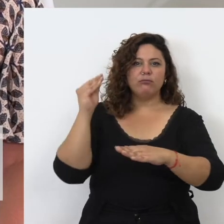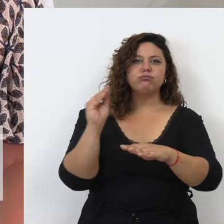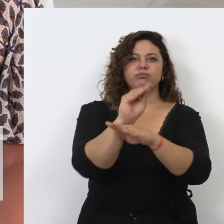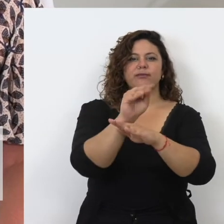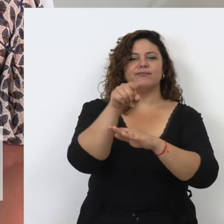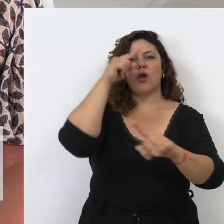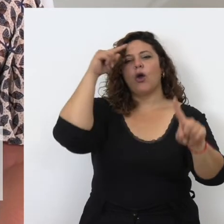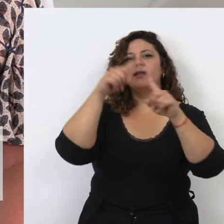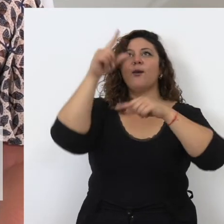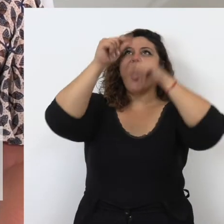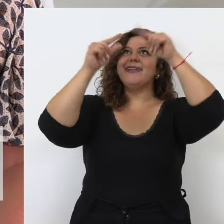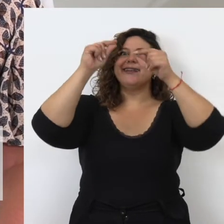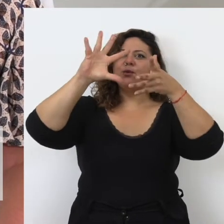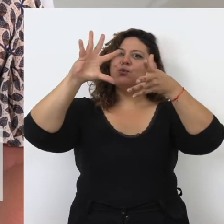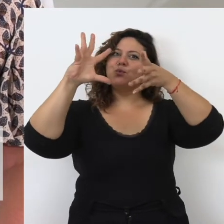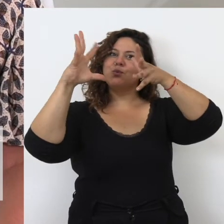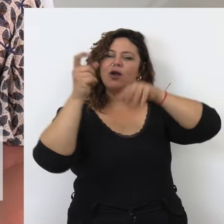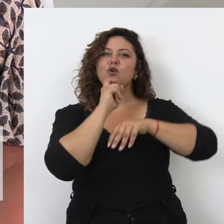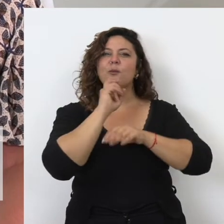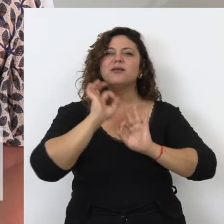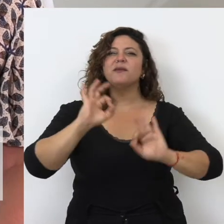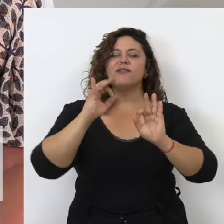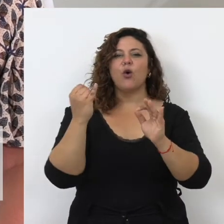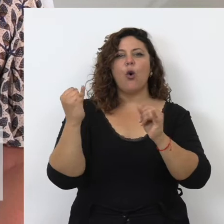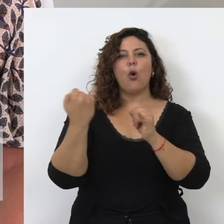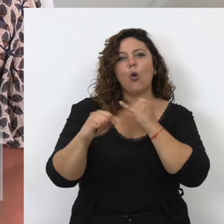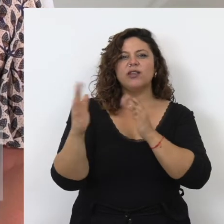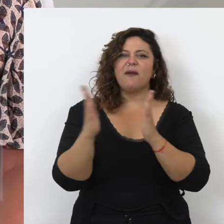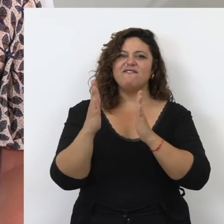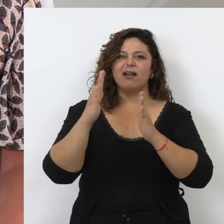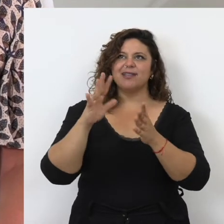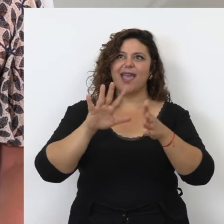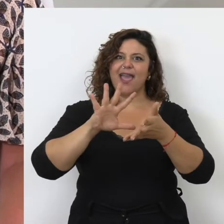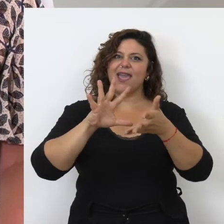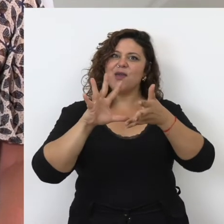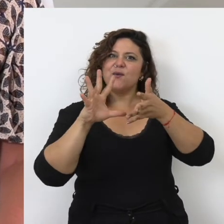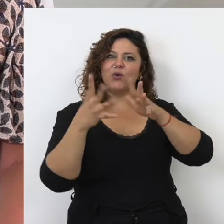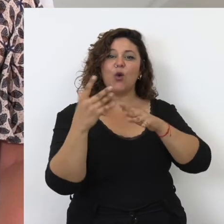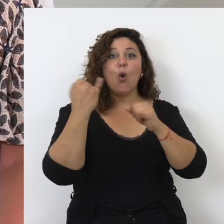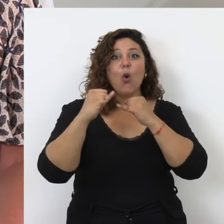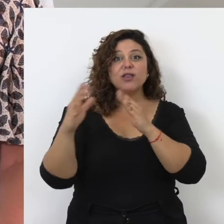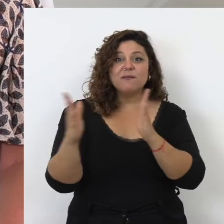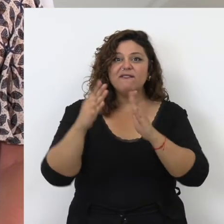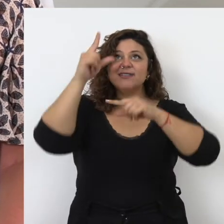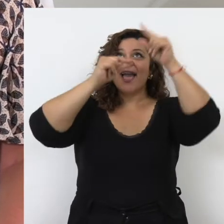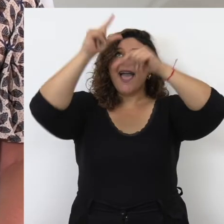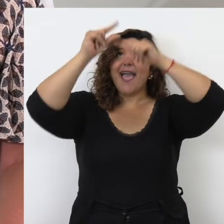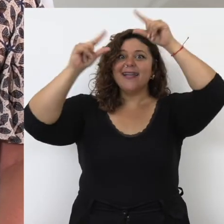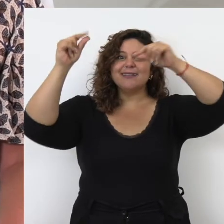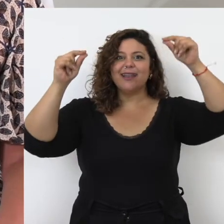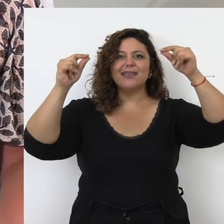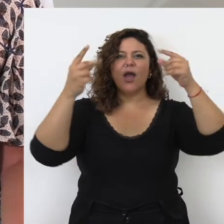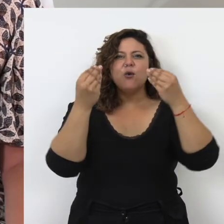trata de la evolución de las estrellas en particular de las últimas fases de su evolución en estas últimas fases las estrellas